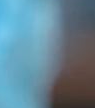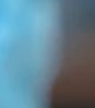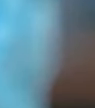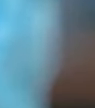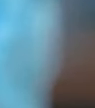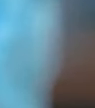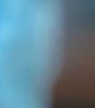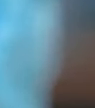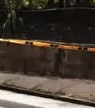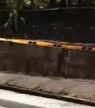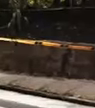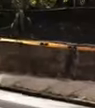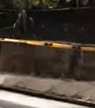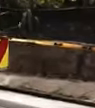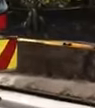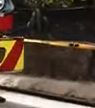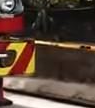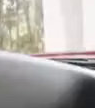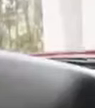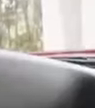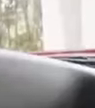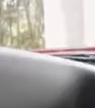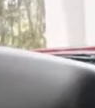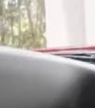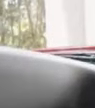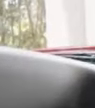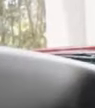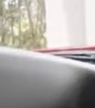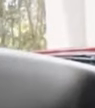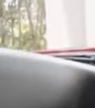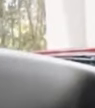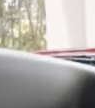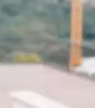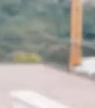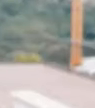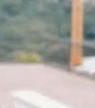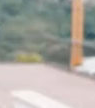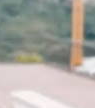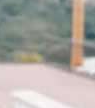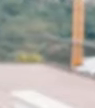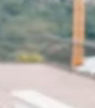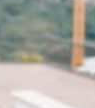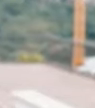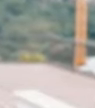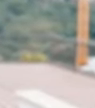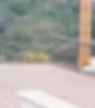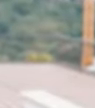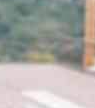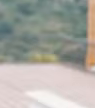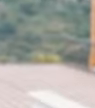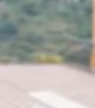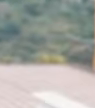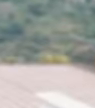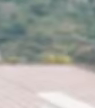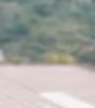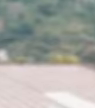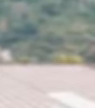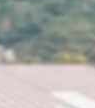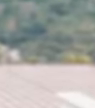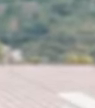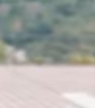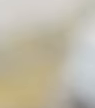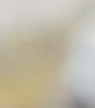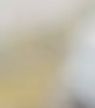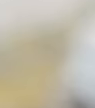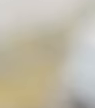trabajadores incansables que siempre están dispuestos a prestar el mejor servicio. Esos que tienen turnos compartidos los siete días